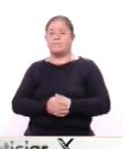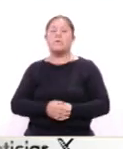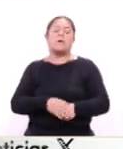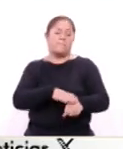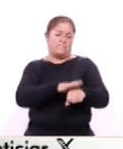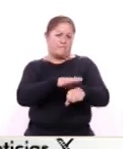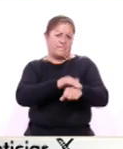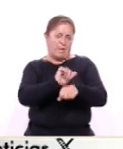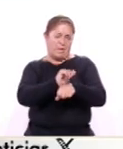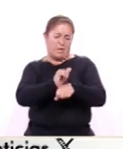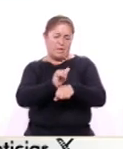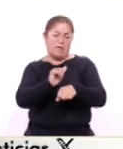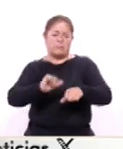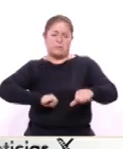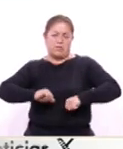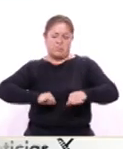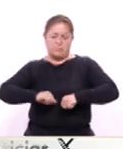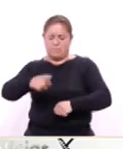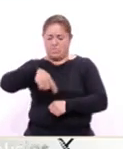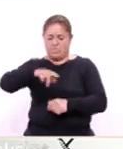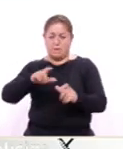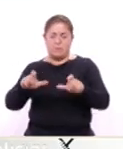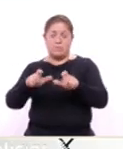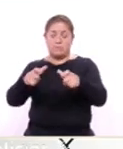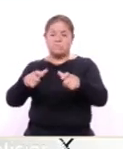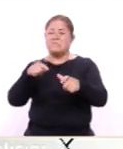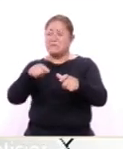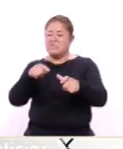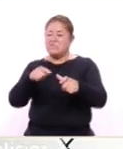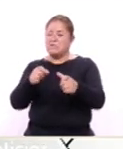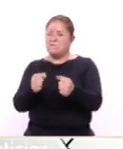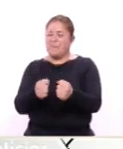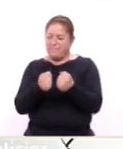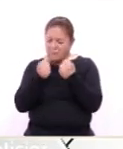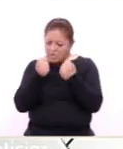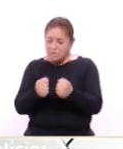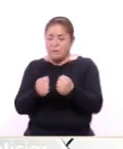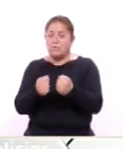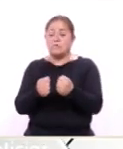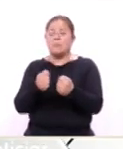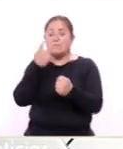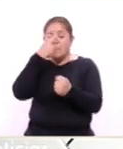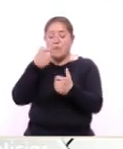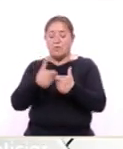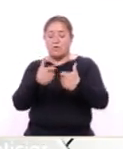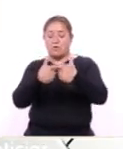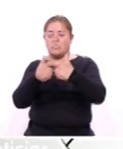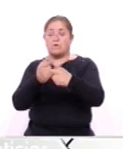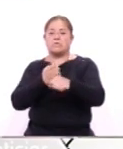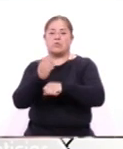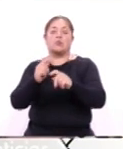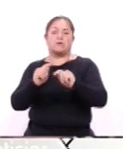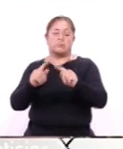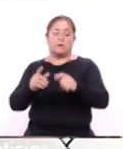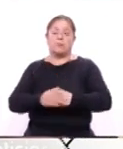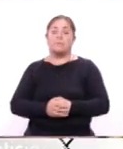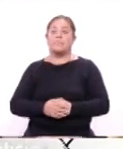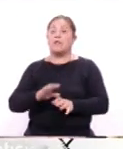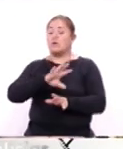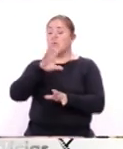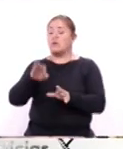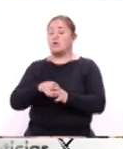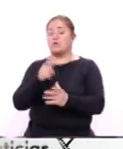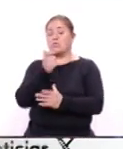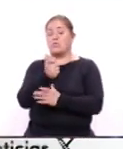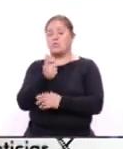cimentando a este sector fundamental para la economía del Estado de Tlaxcala. El monto total del